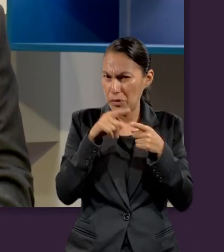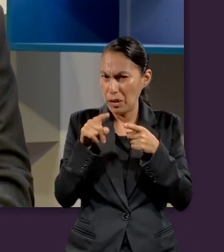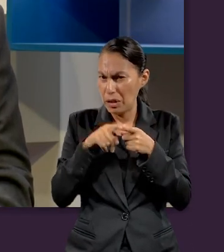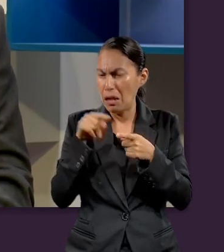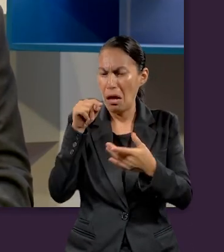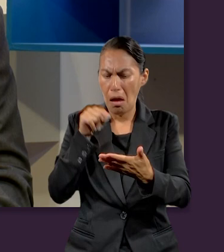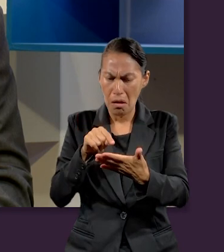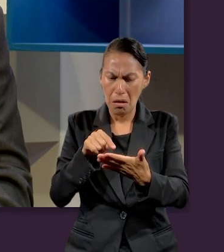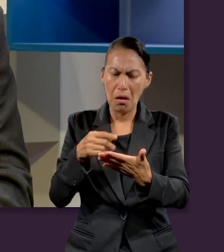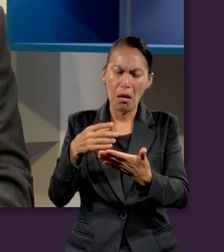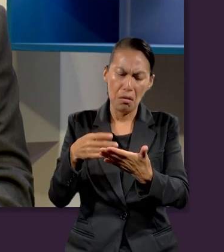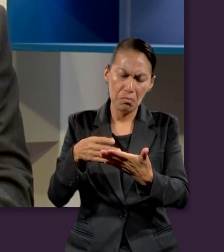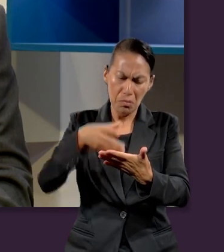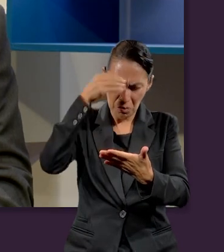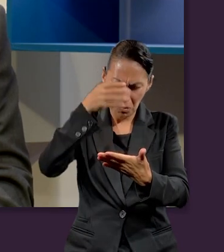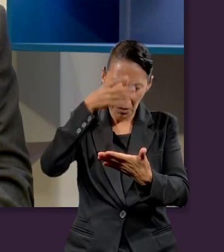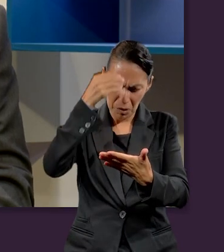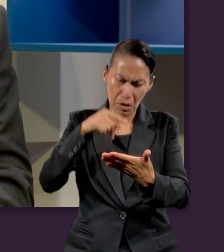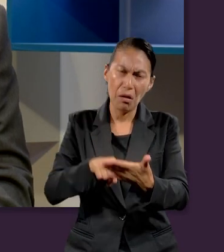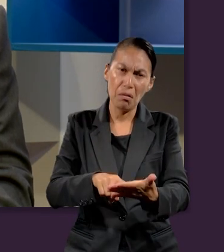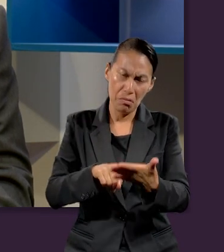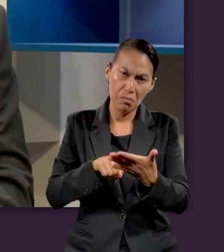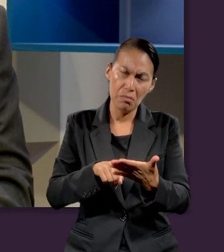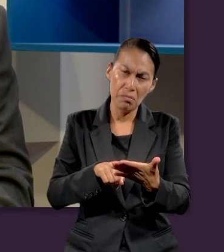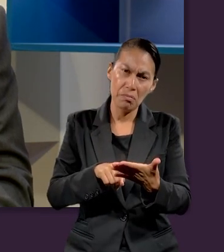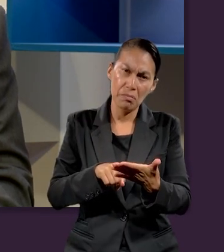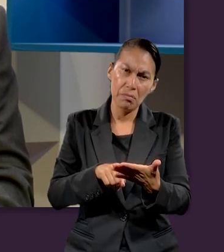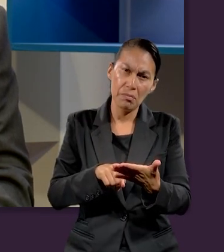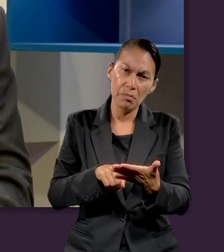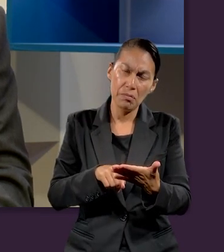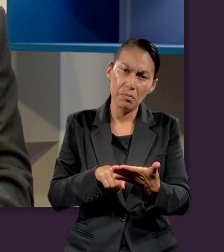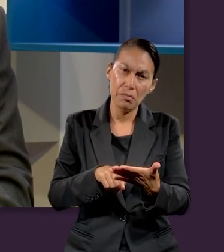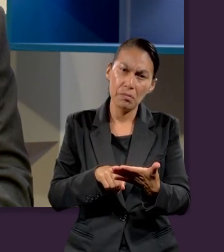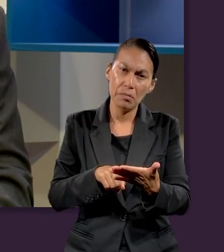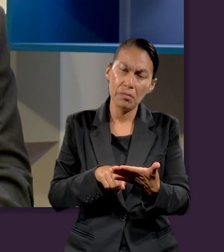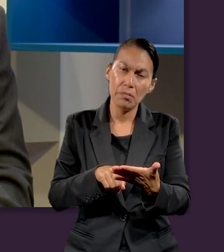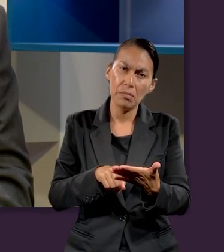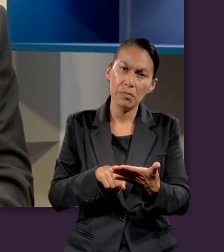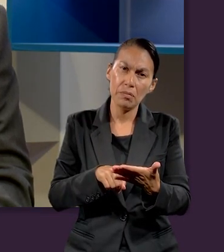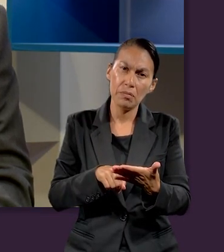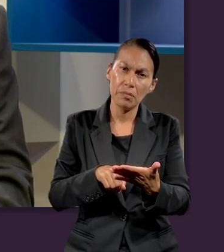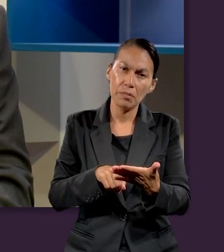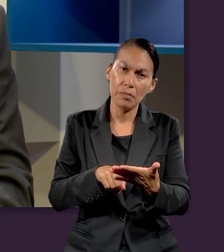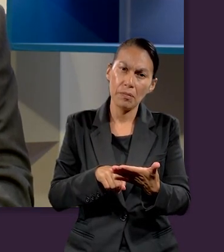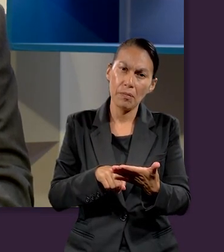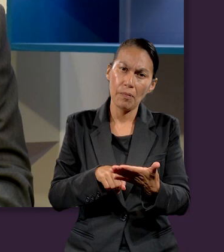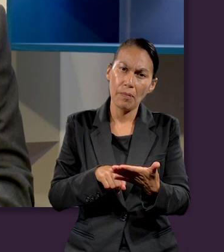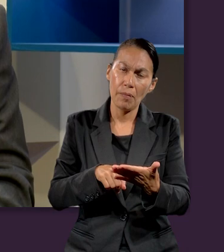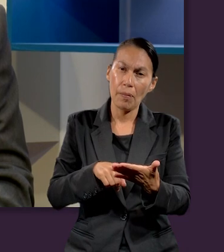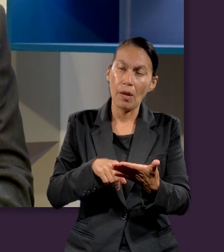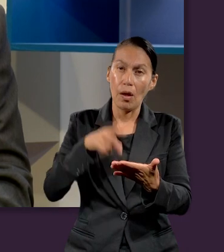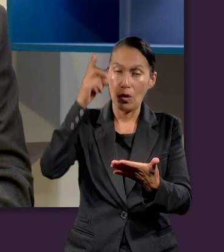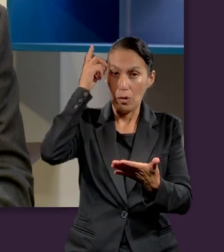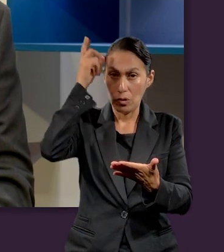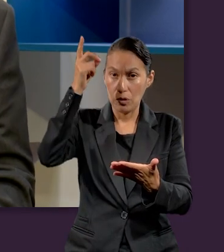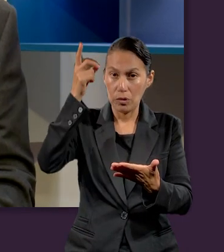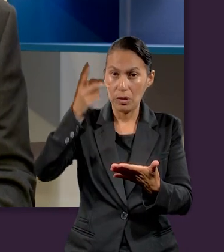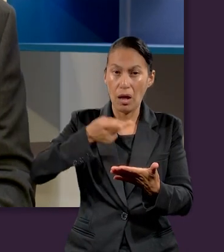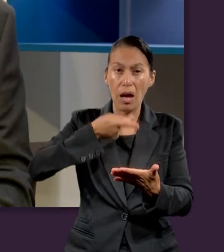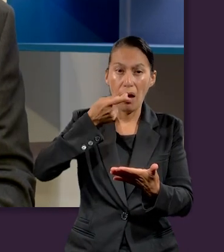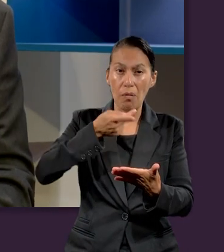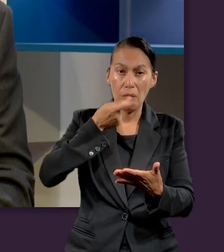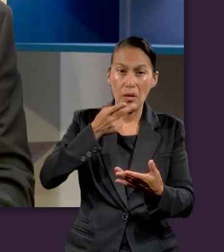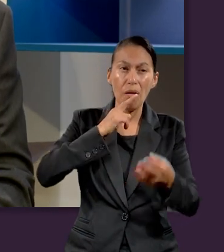versículos donde se nos enseña, se nos dice, la palabra de Dios dice, que Dios